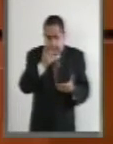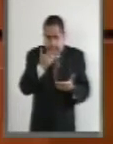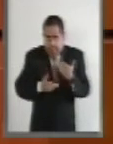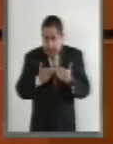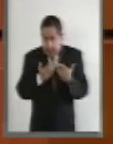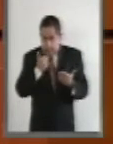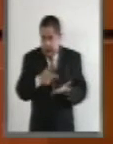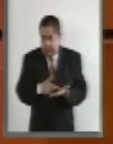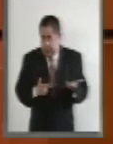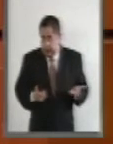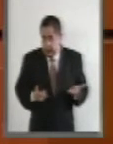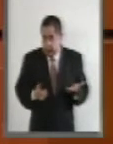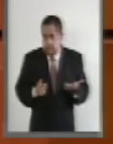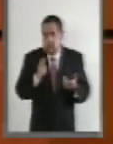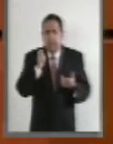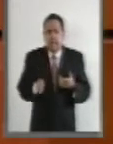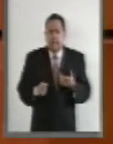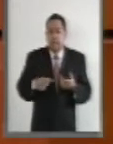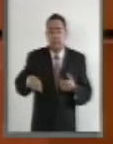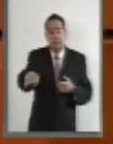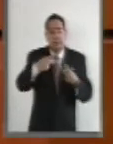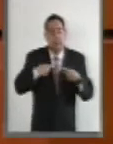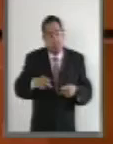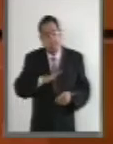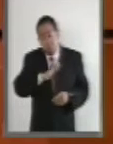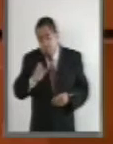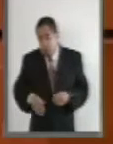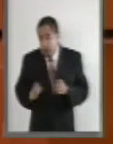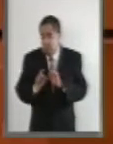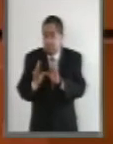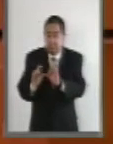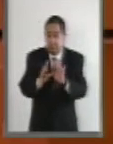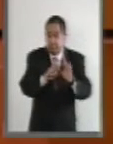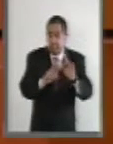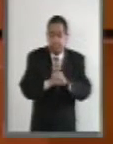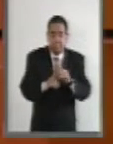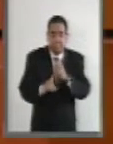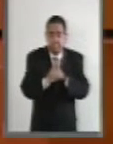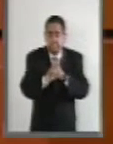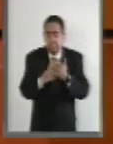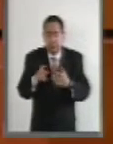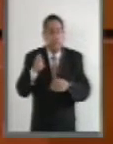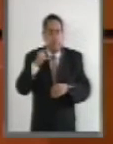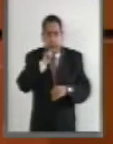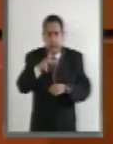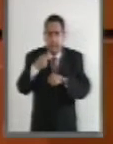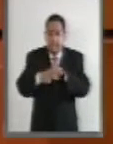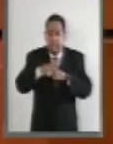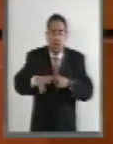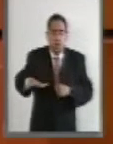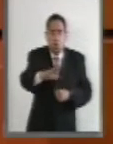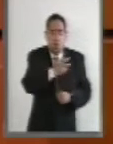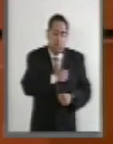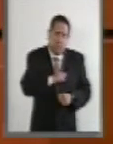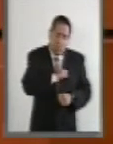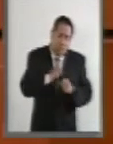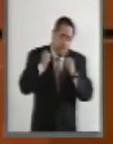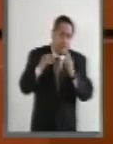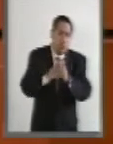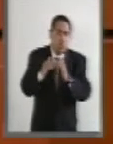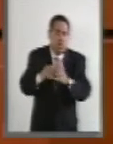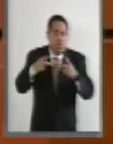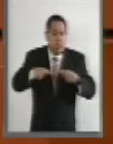consecuencia la pérdida de vidas humanas y ha puesto en peligro la salud de millones de